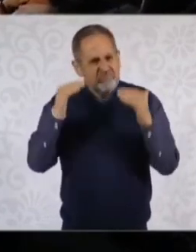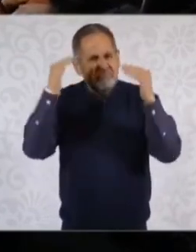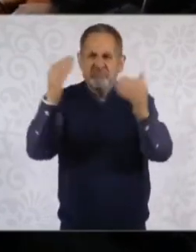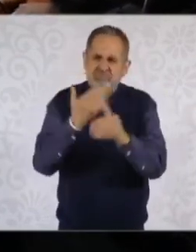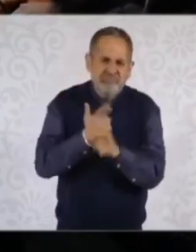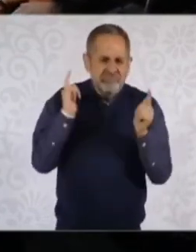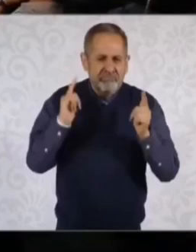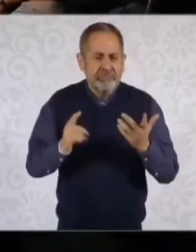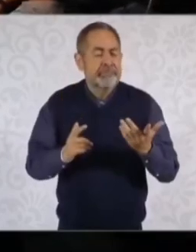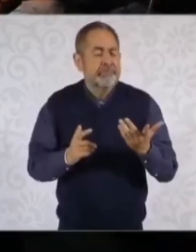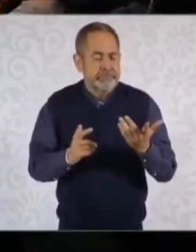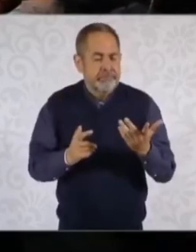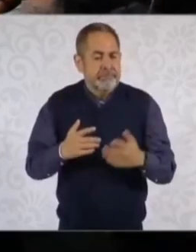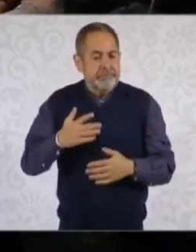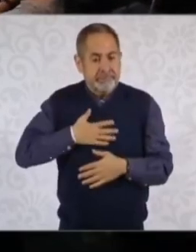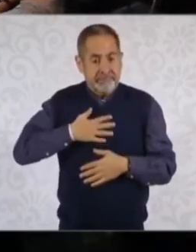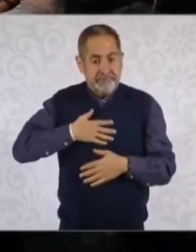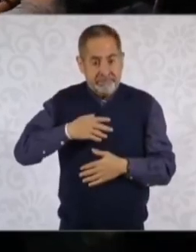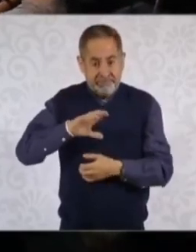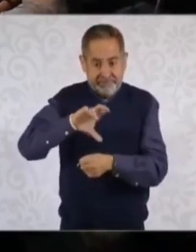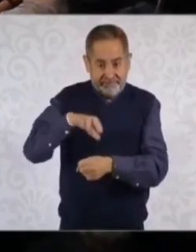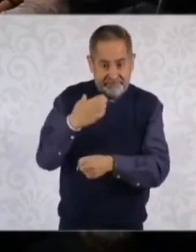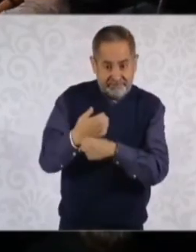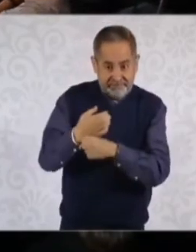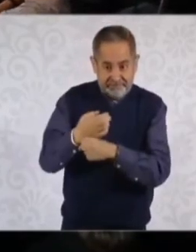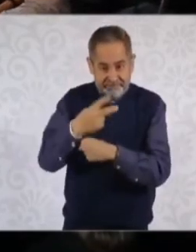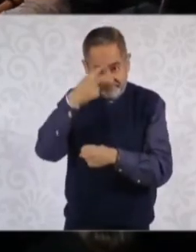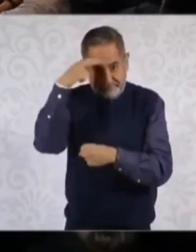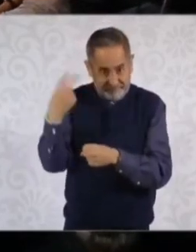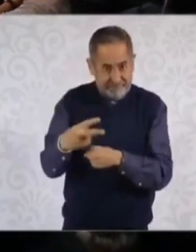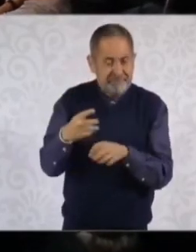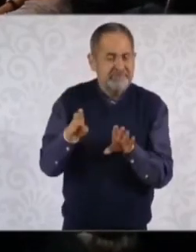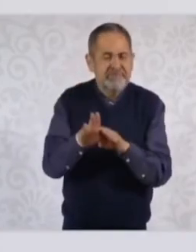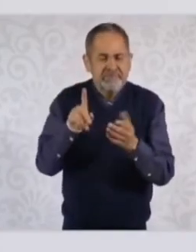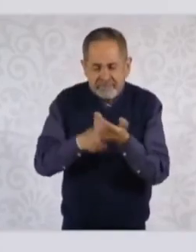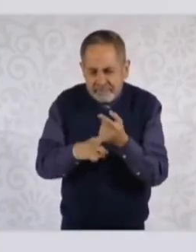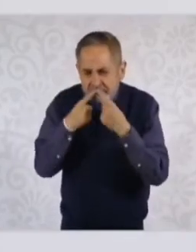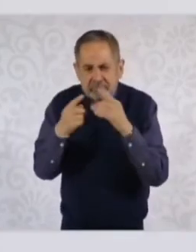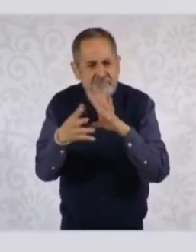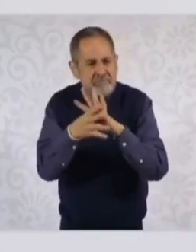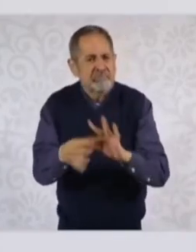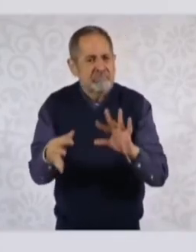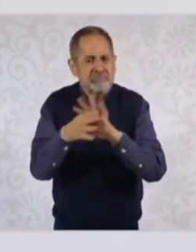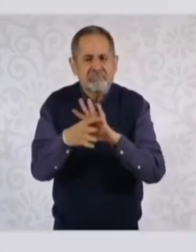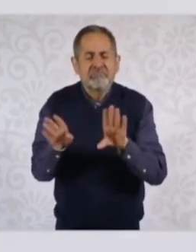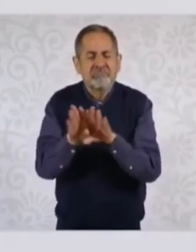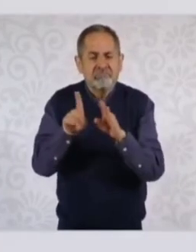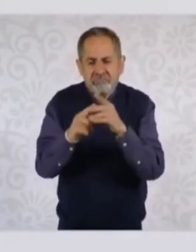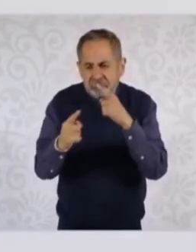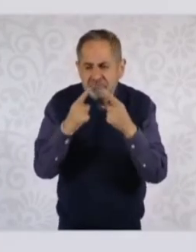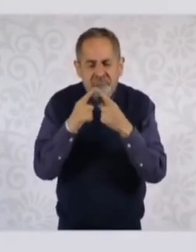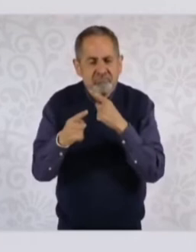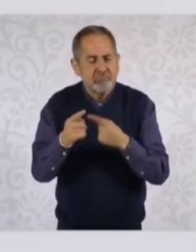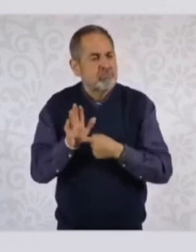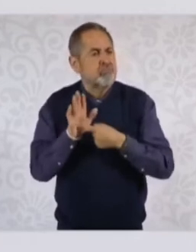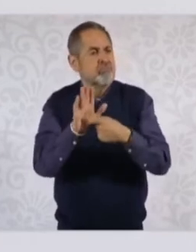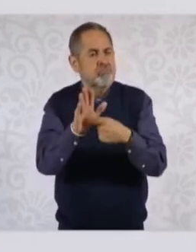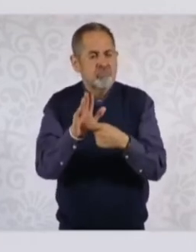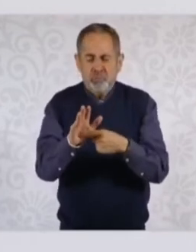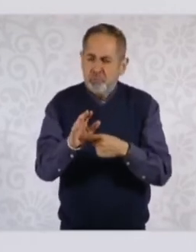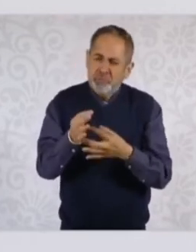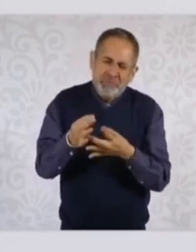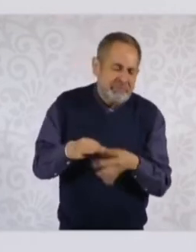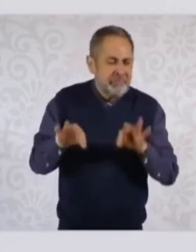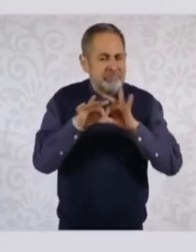Nuestra República ha demostrado no sólo su viabilidad y consistencia, ha demostrado su